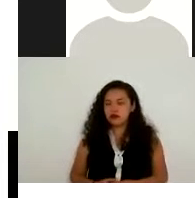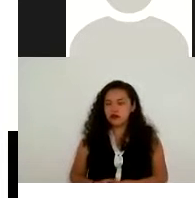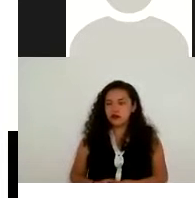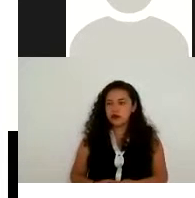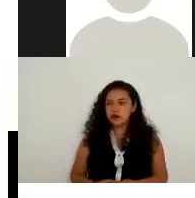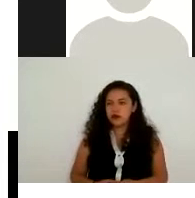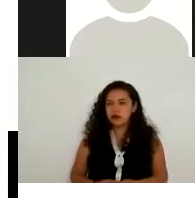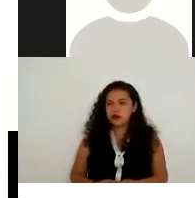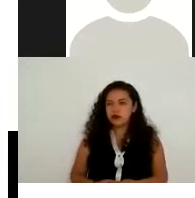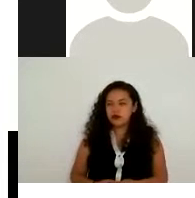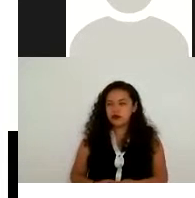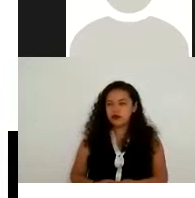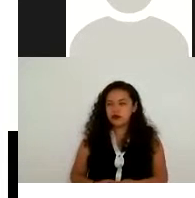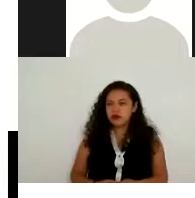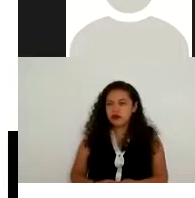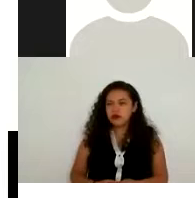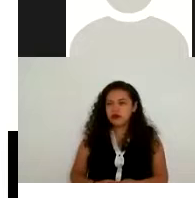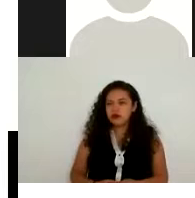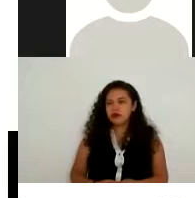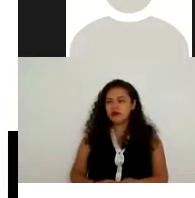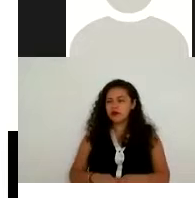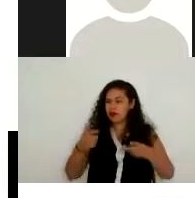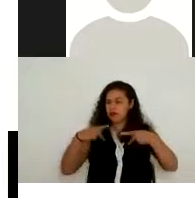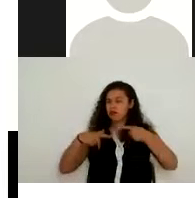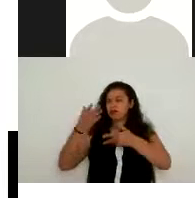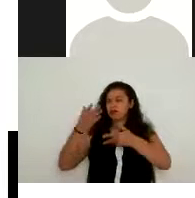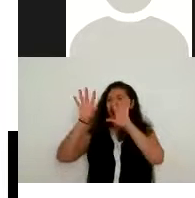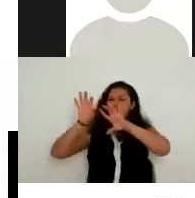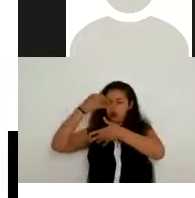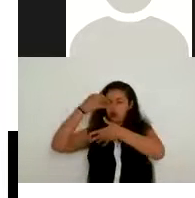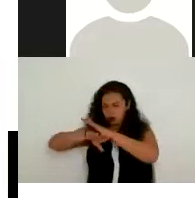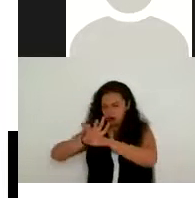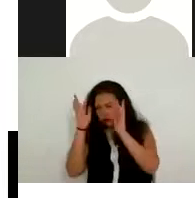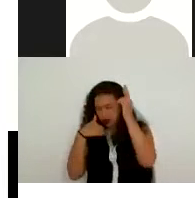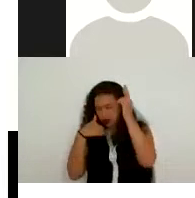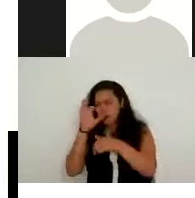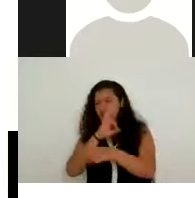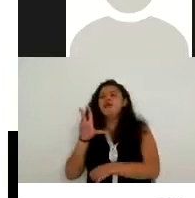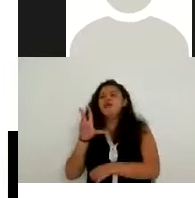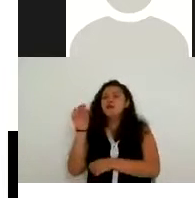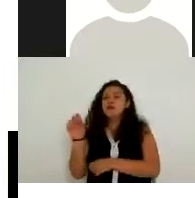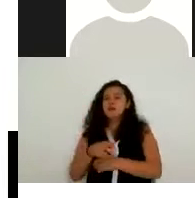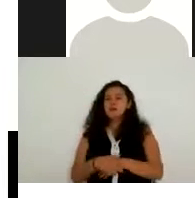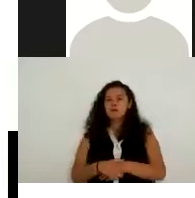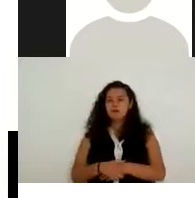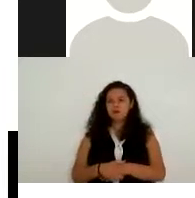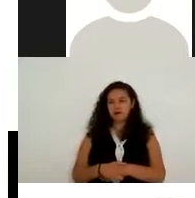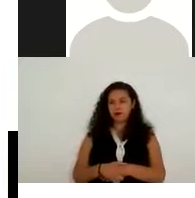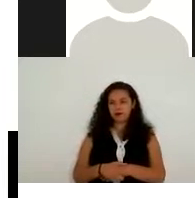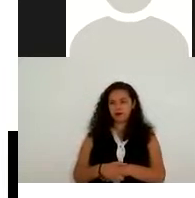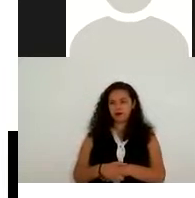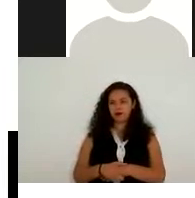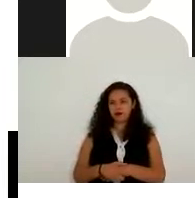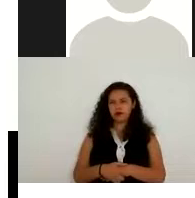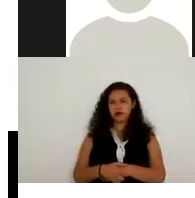el acceso a cualquier persona sino simplemente que no llevan detenerlo porque le corresponde a esa